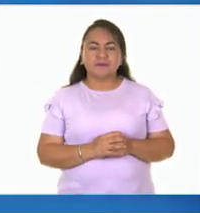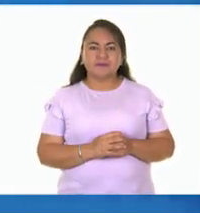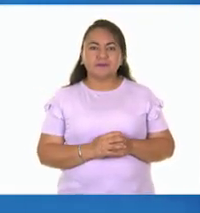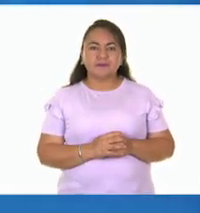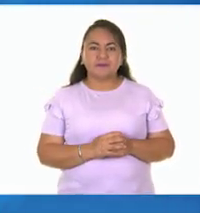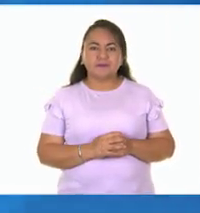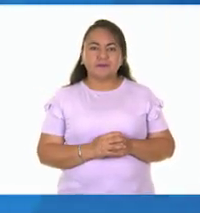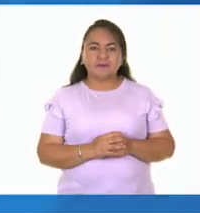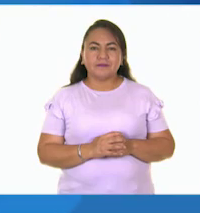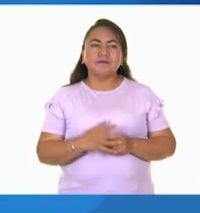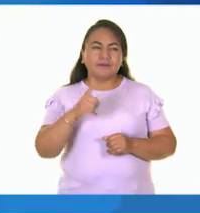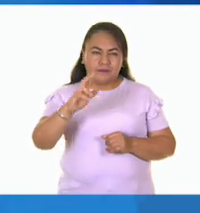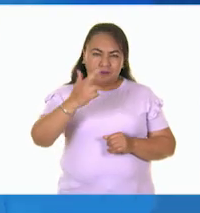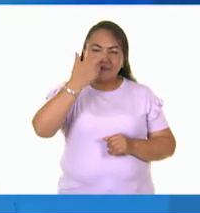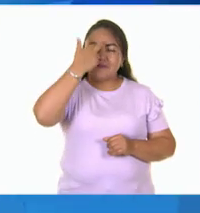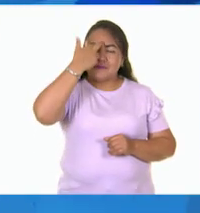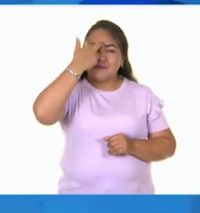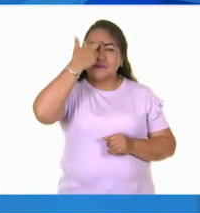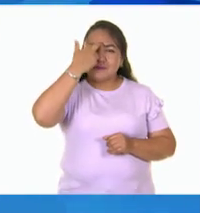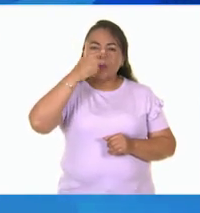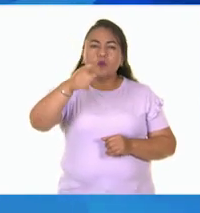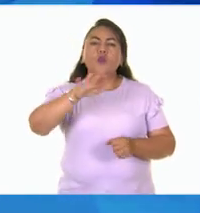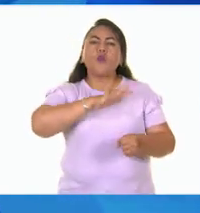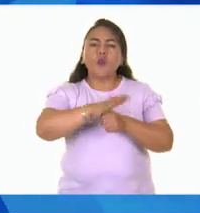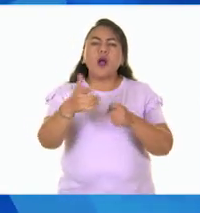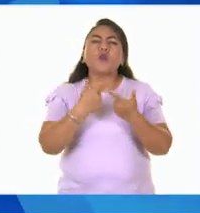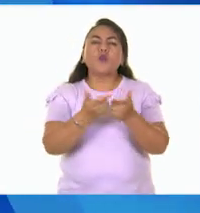¿Y tú recuerdas de qué grupo eres?